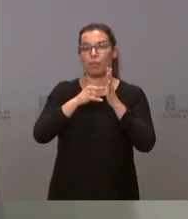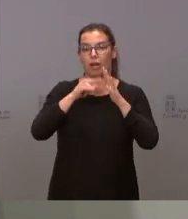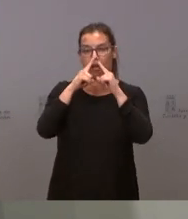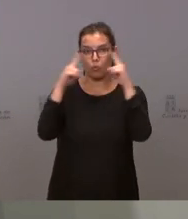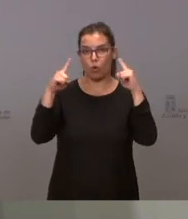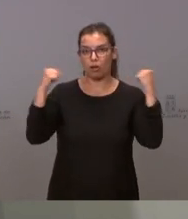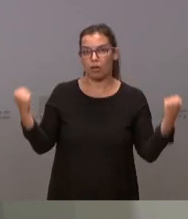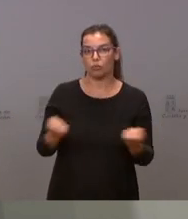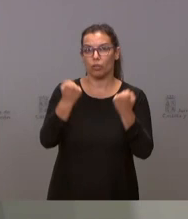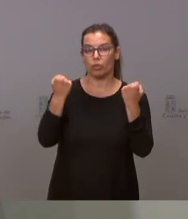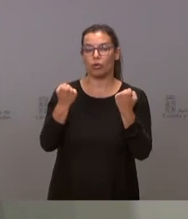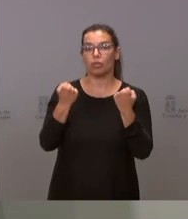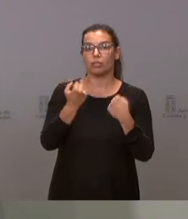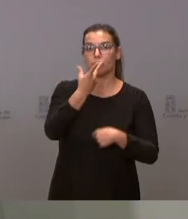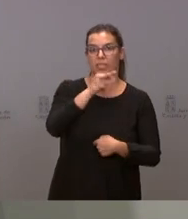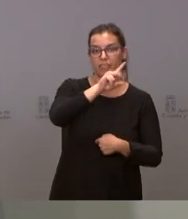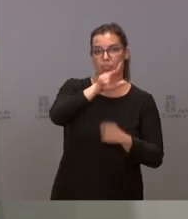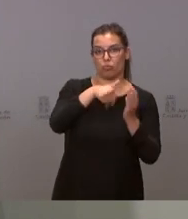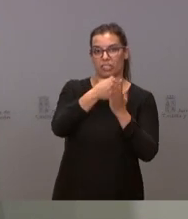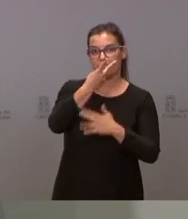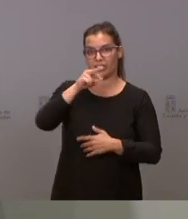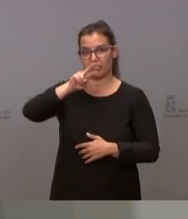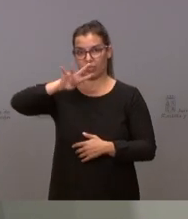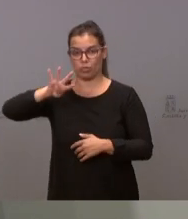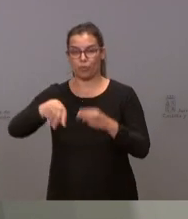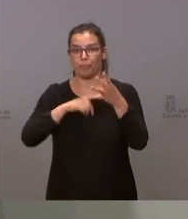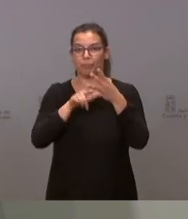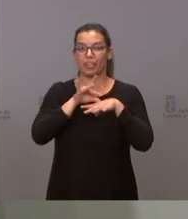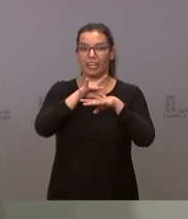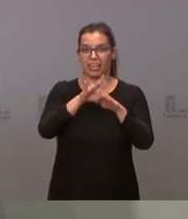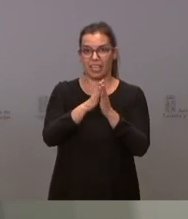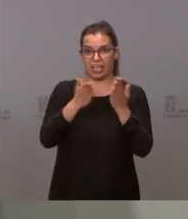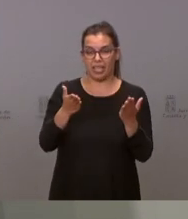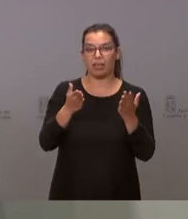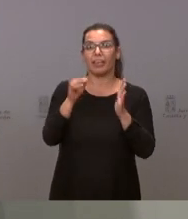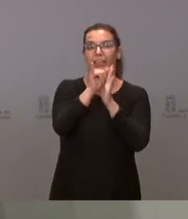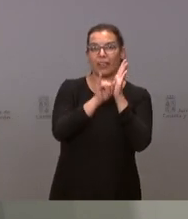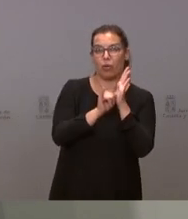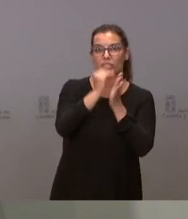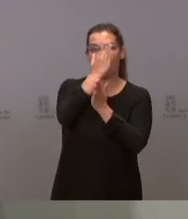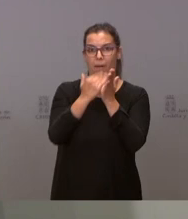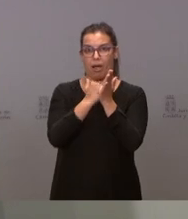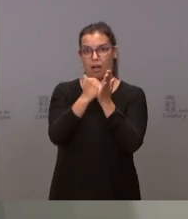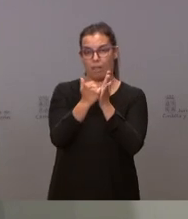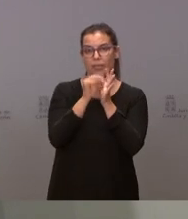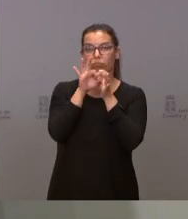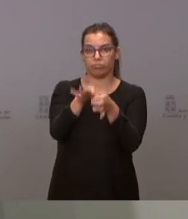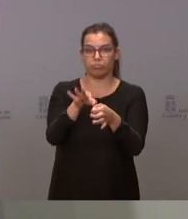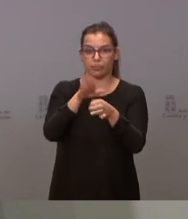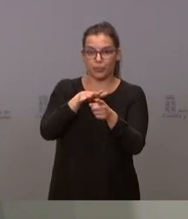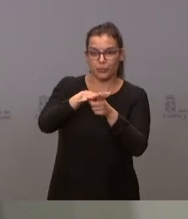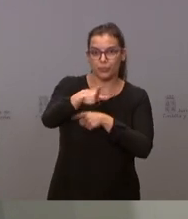desde el 2021 al 2024, la guía de implantación de indicadores y parámetros relativos al impacto